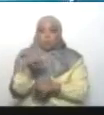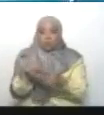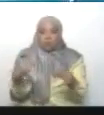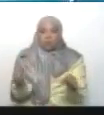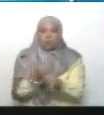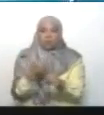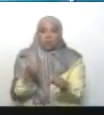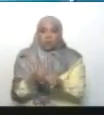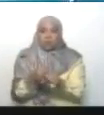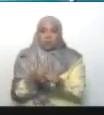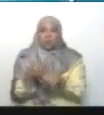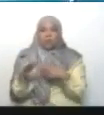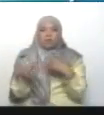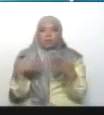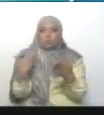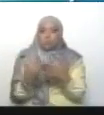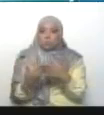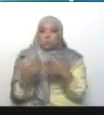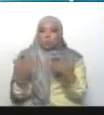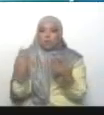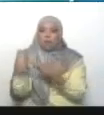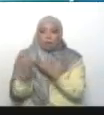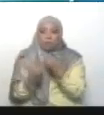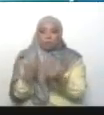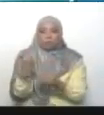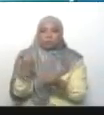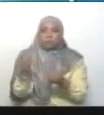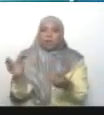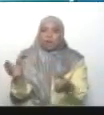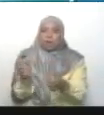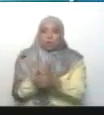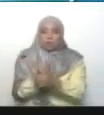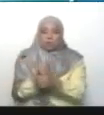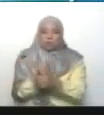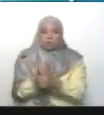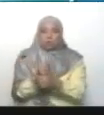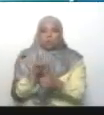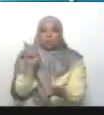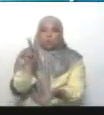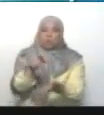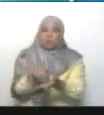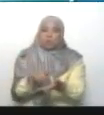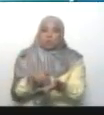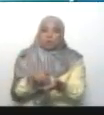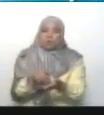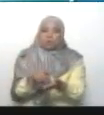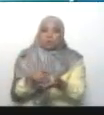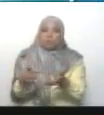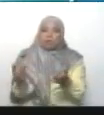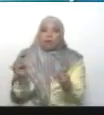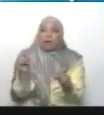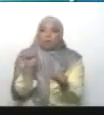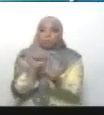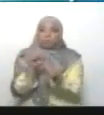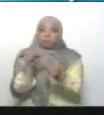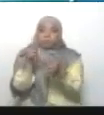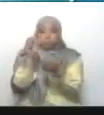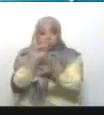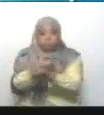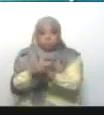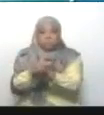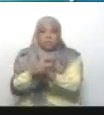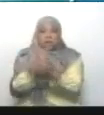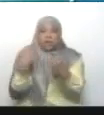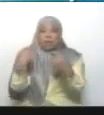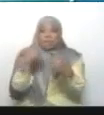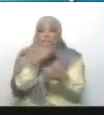terreno que estén, van a ser encontrados, puestos, bajo las rejas. Y se le